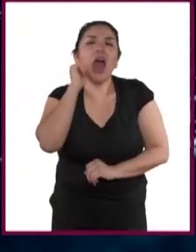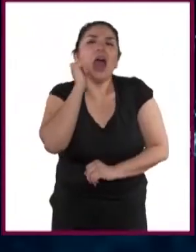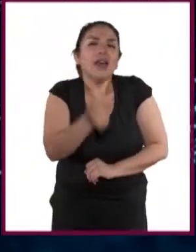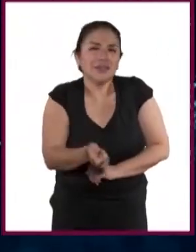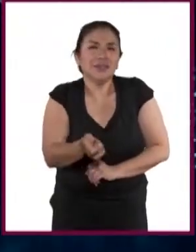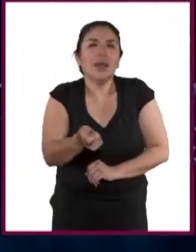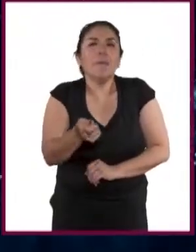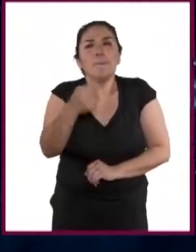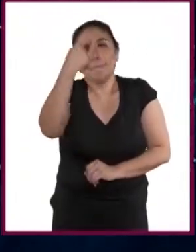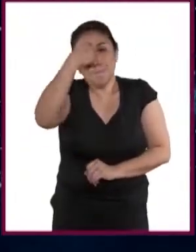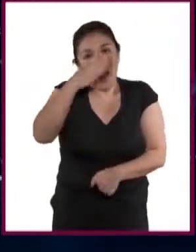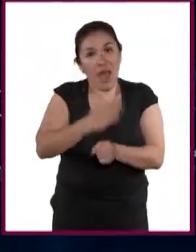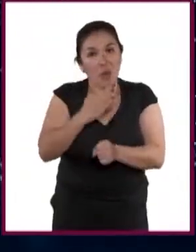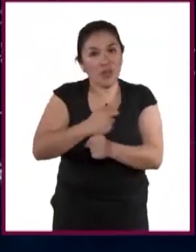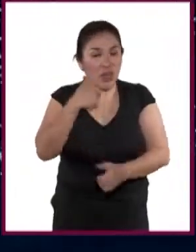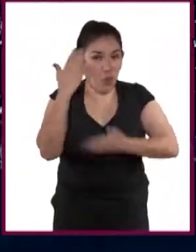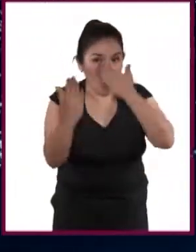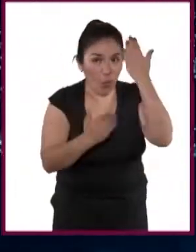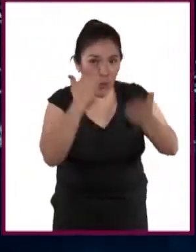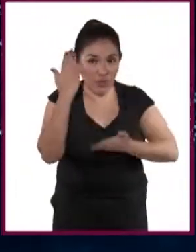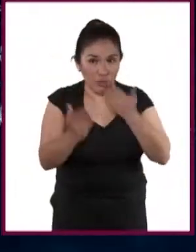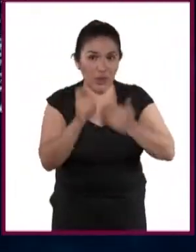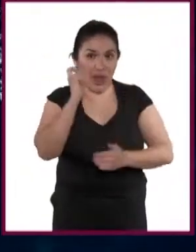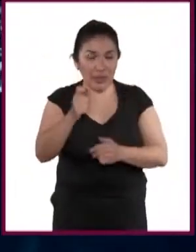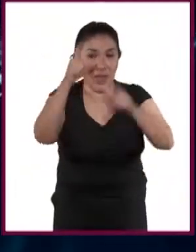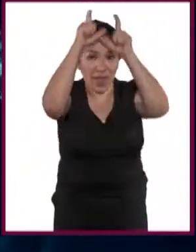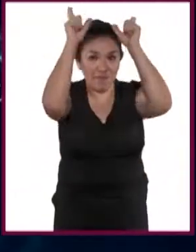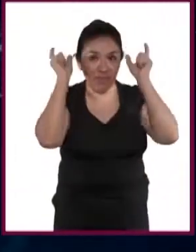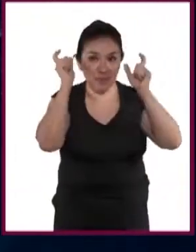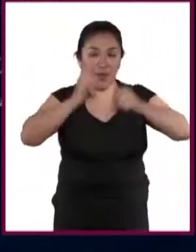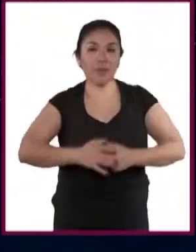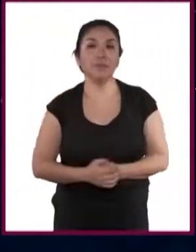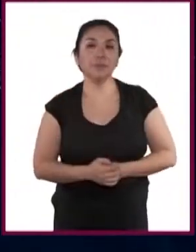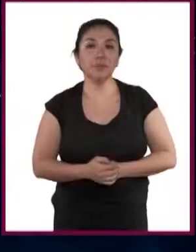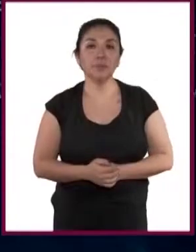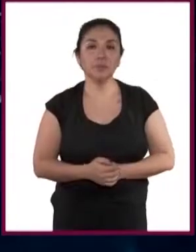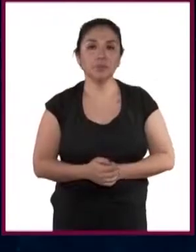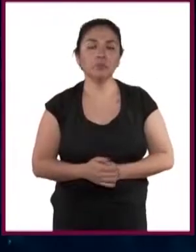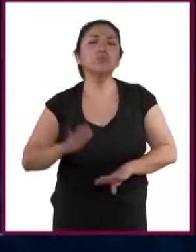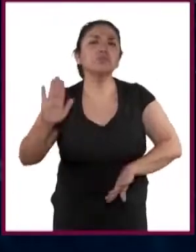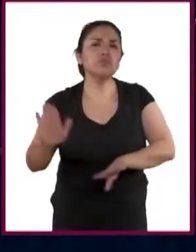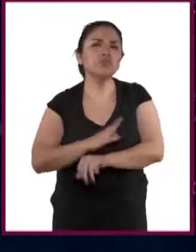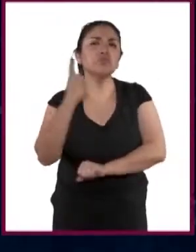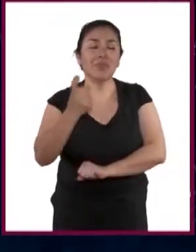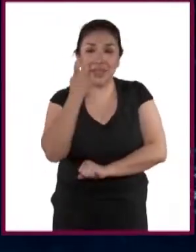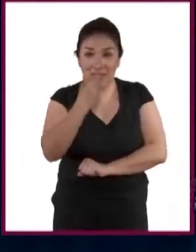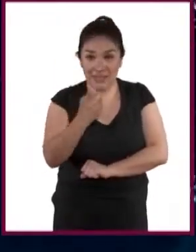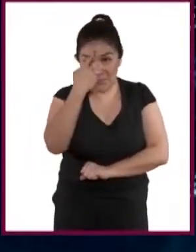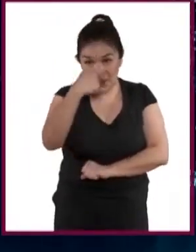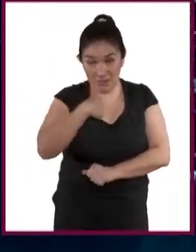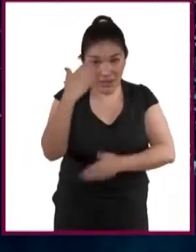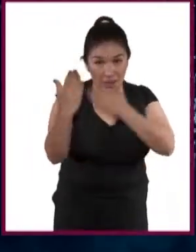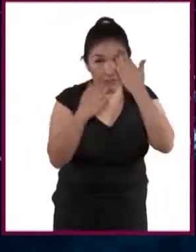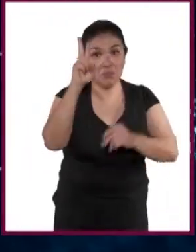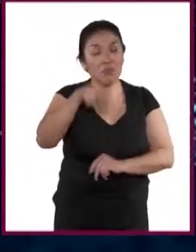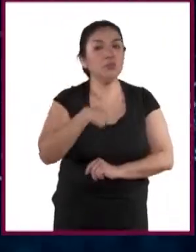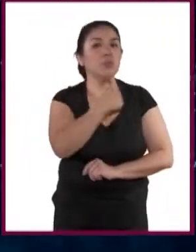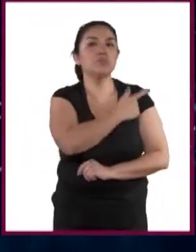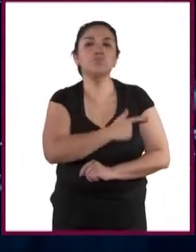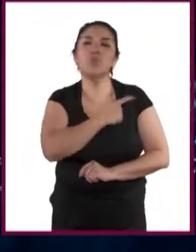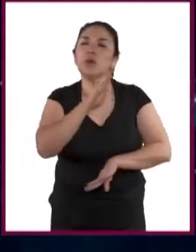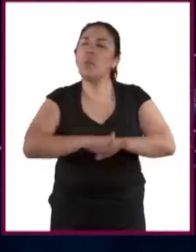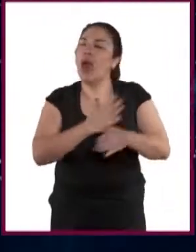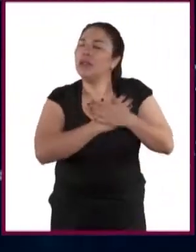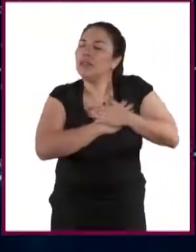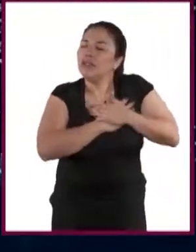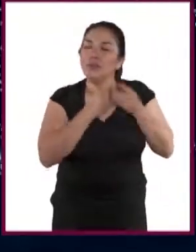que actualmente estoy estudiando, lo que es enfermería, ya que es una carrera que realmente me gusta mucho y